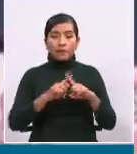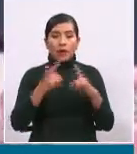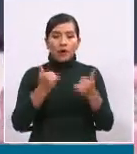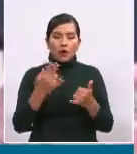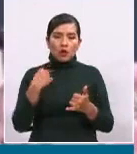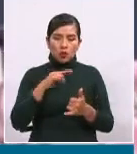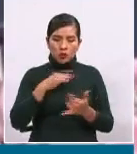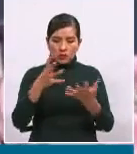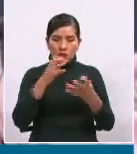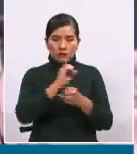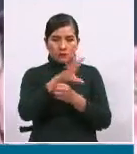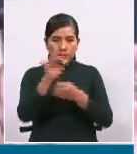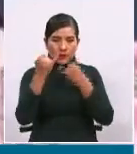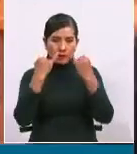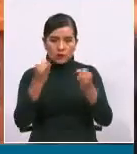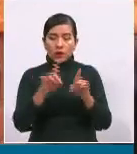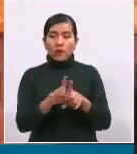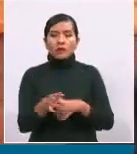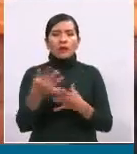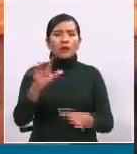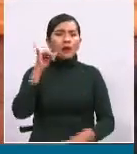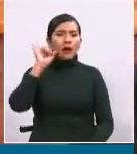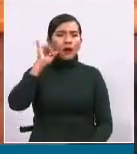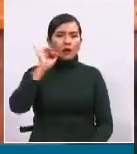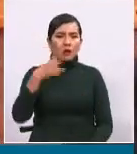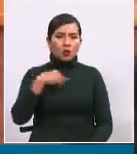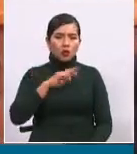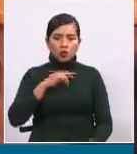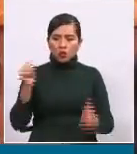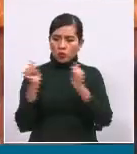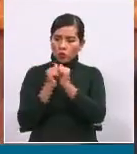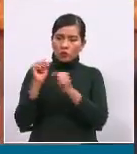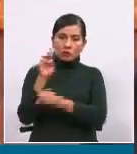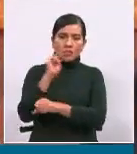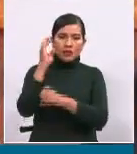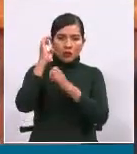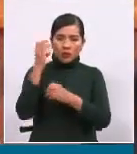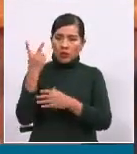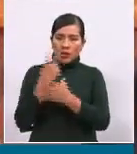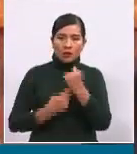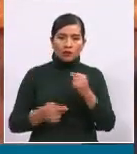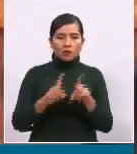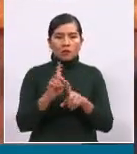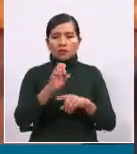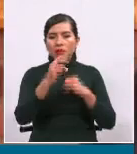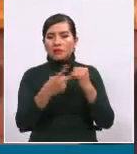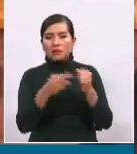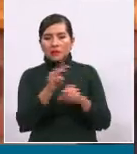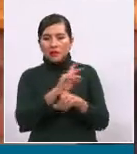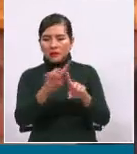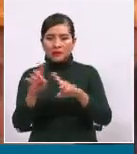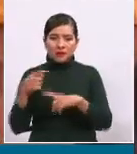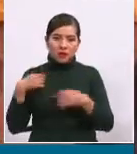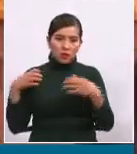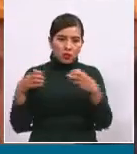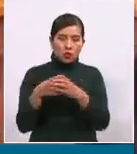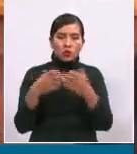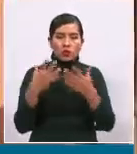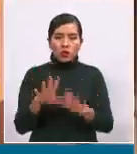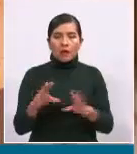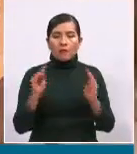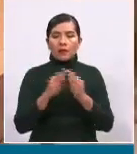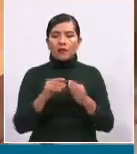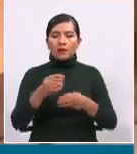queremos decir, y además, el día de ayer hemos lanzado con nuestro hermano Ministro de Educación, los viceministros, de que Aulas